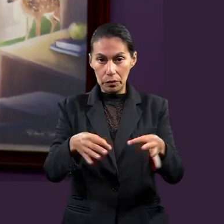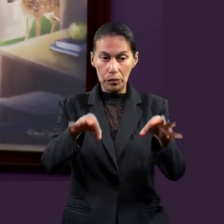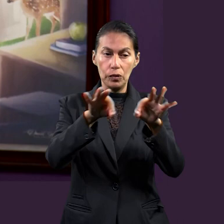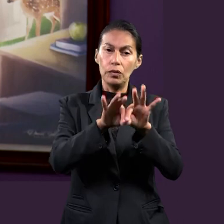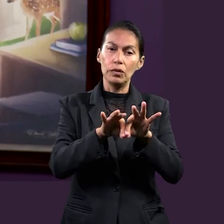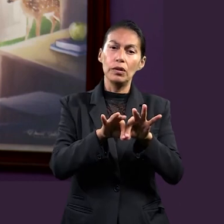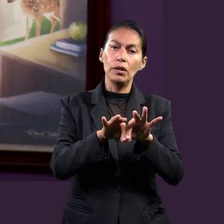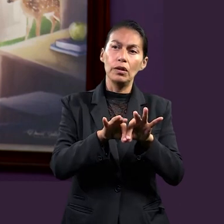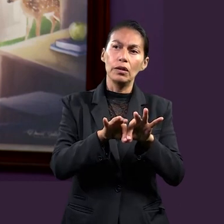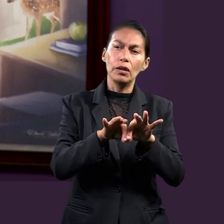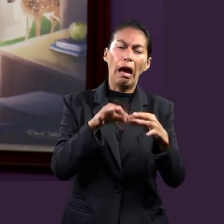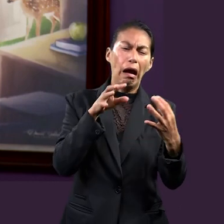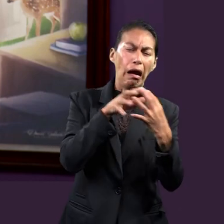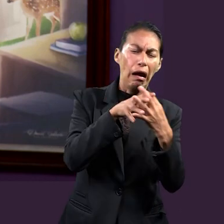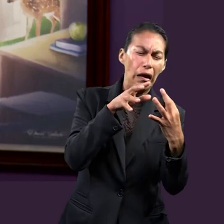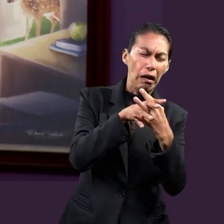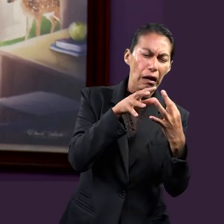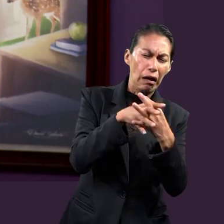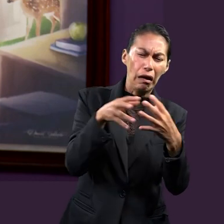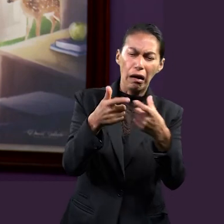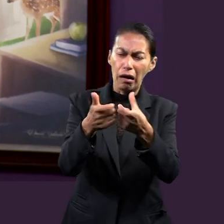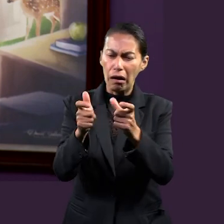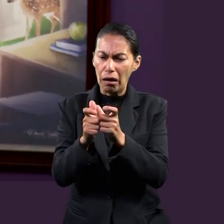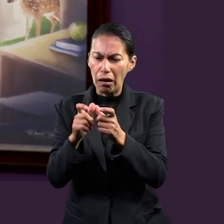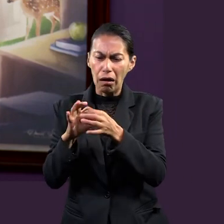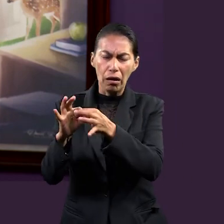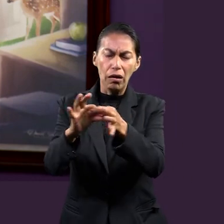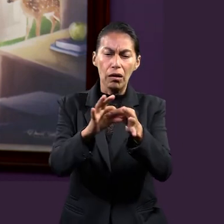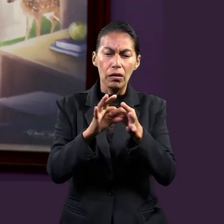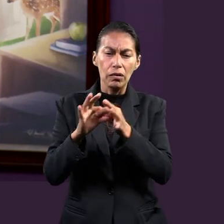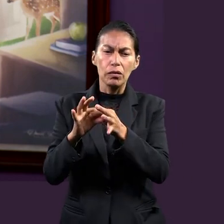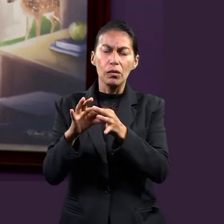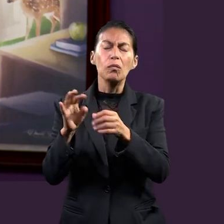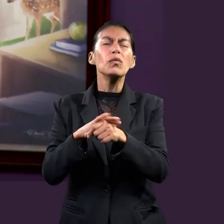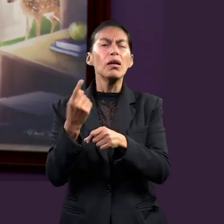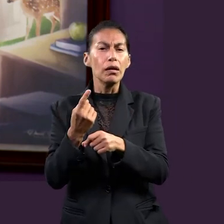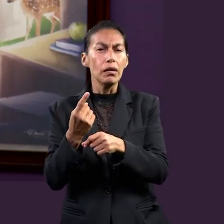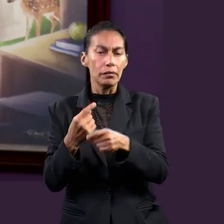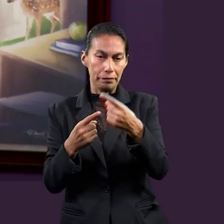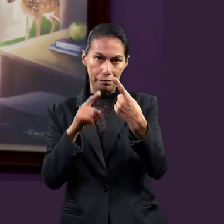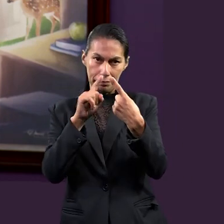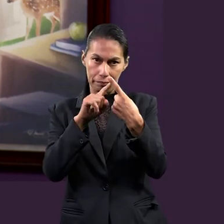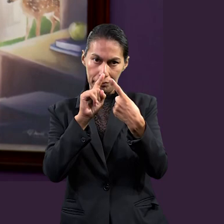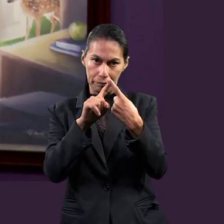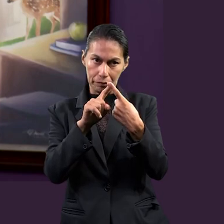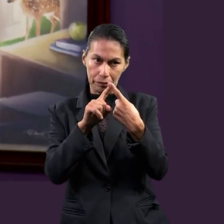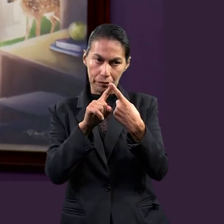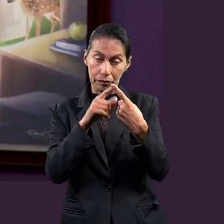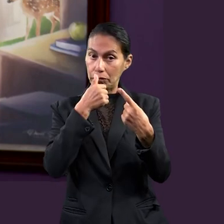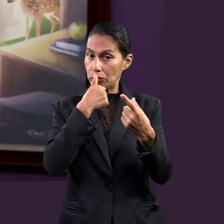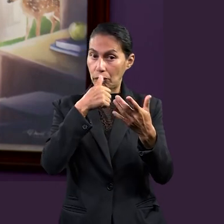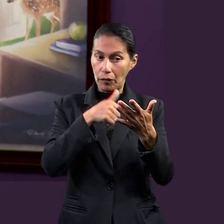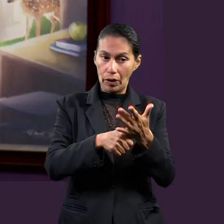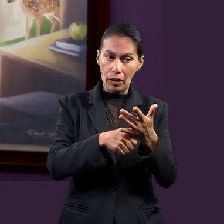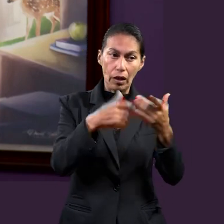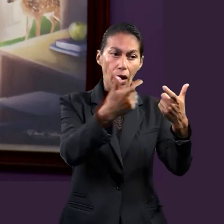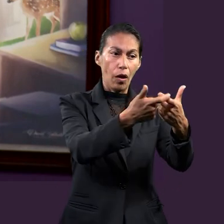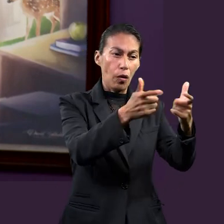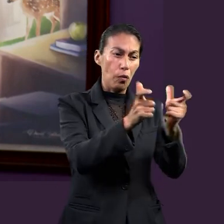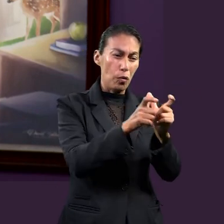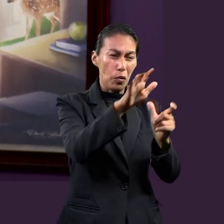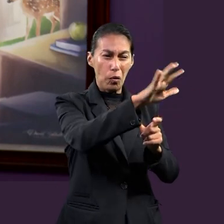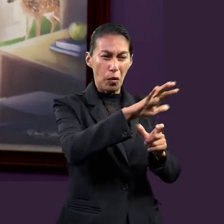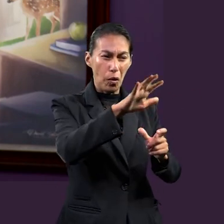hay tres razones importantes del por qué es una guerra cooperativa de la cual habla. Número uno, la carta